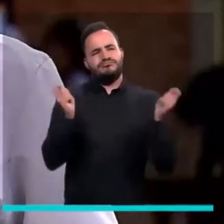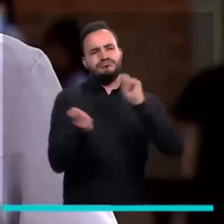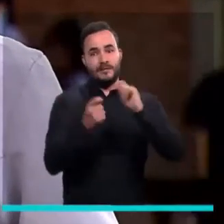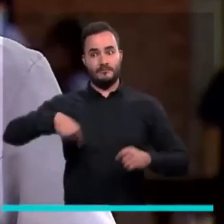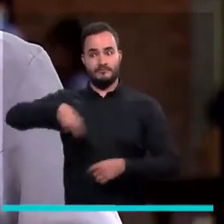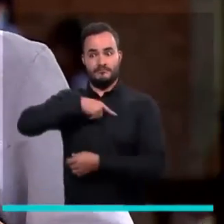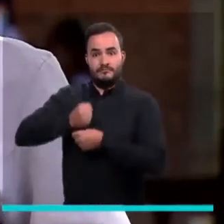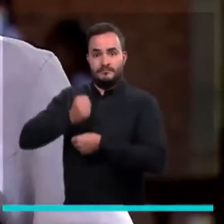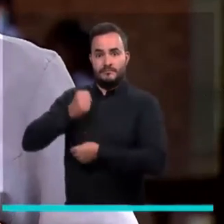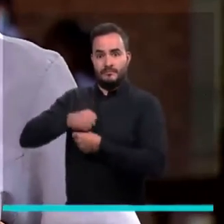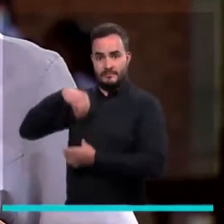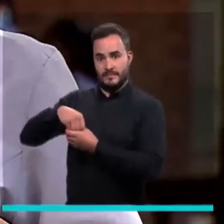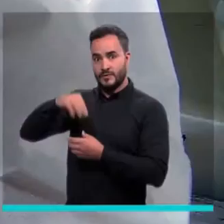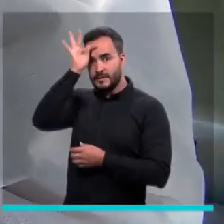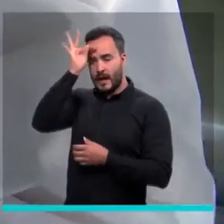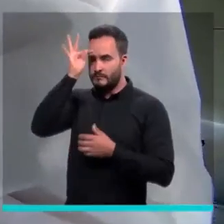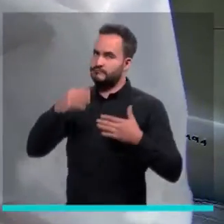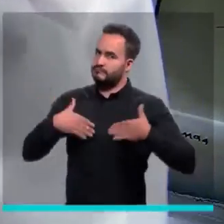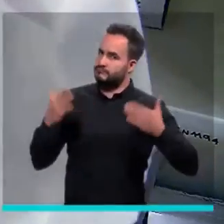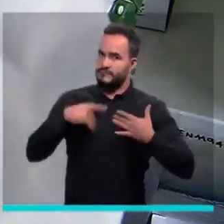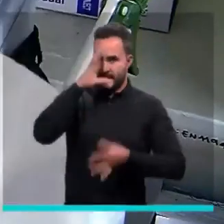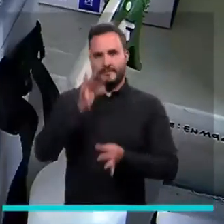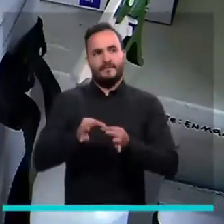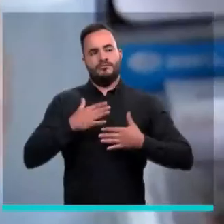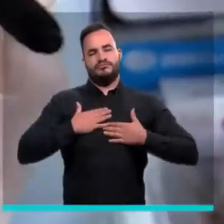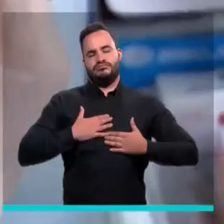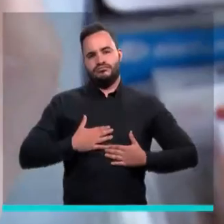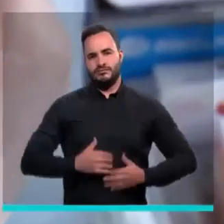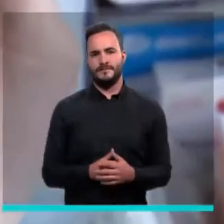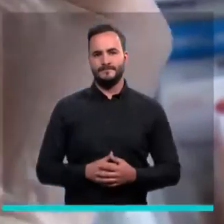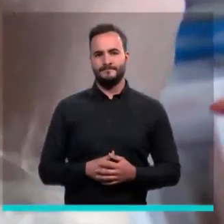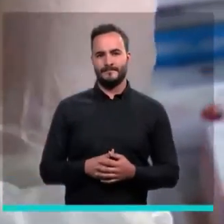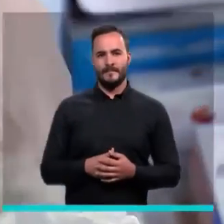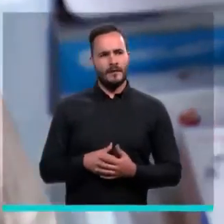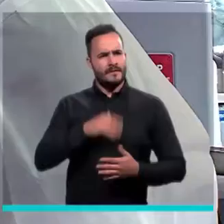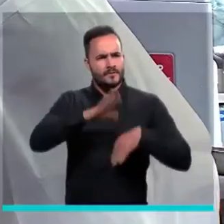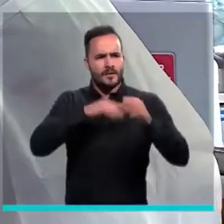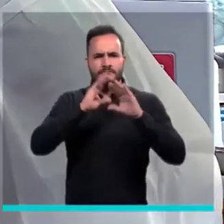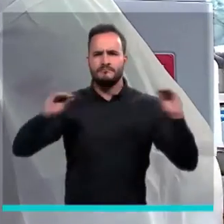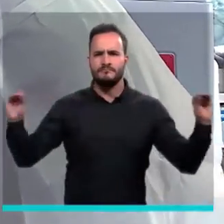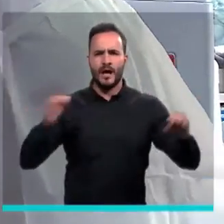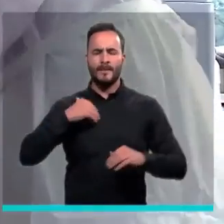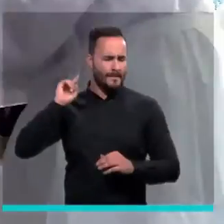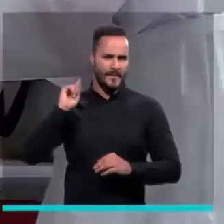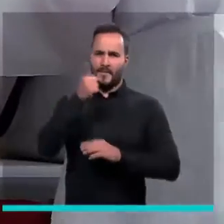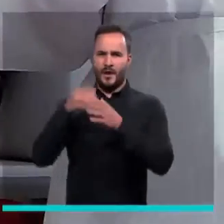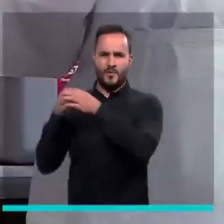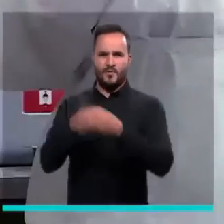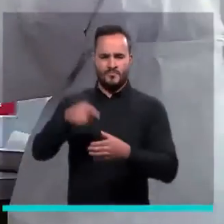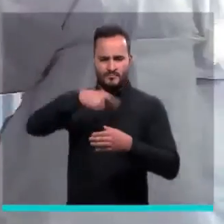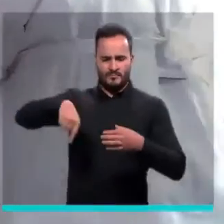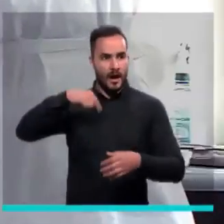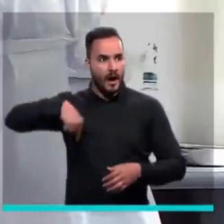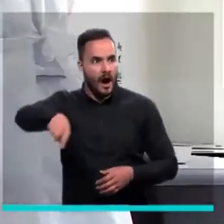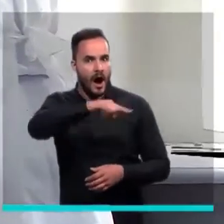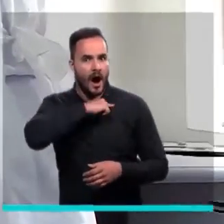fue lo más esperanzador para nosotros como personal de salud. Que estuviéramos en la primera línea de vacunación, te lo digo,